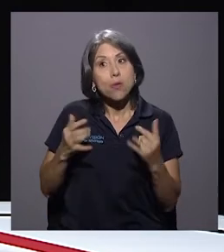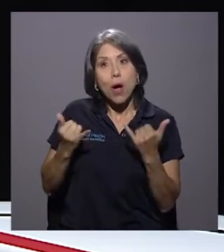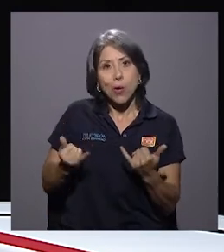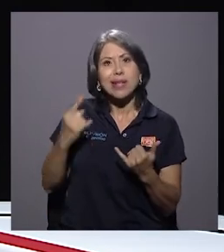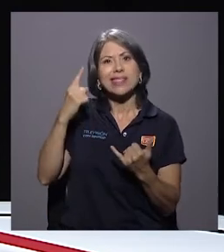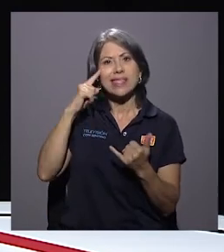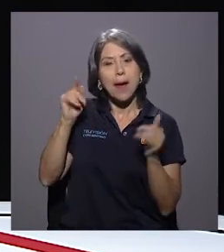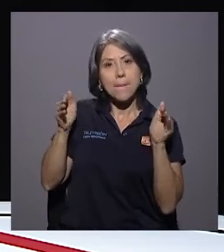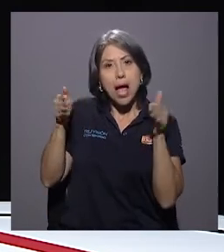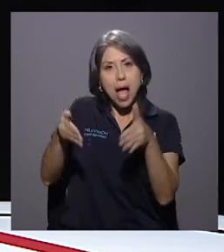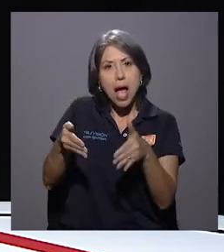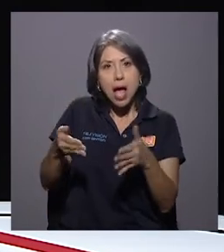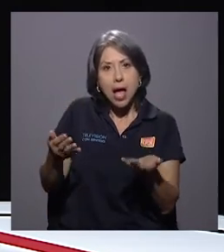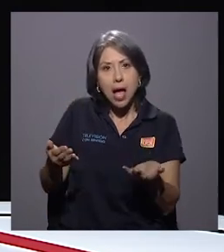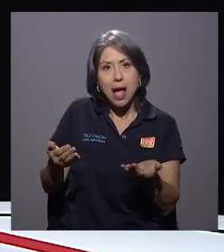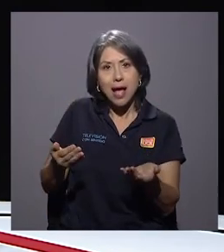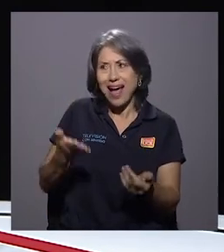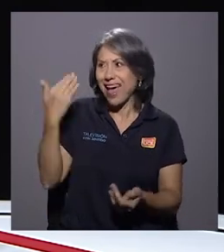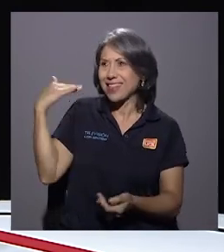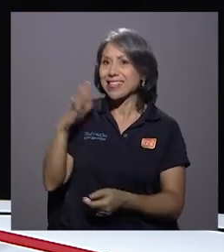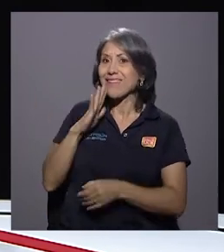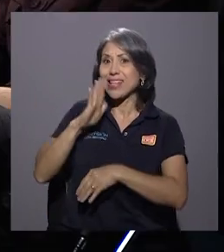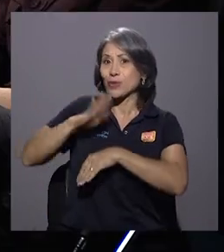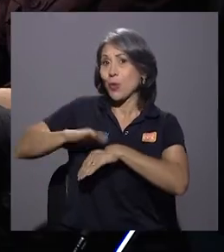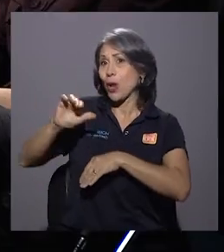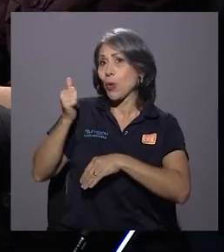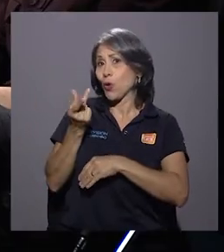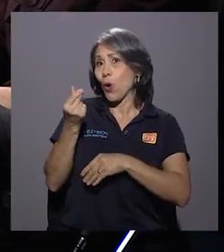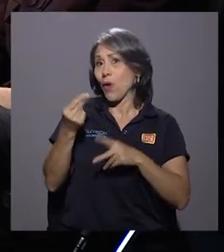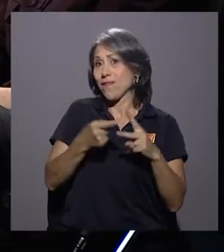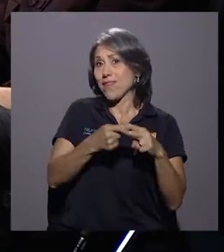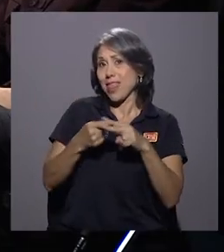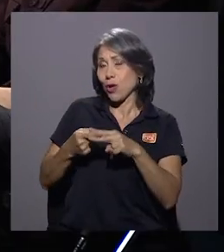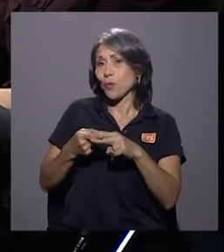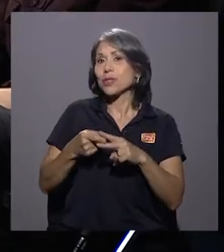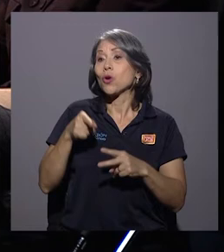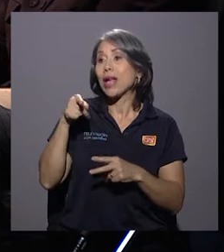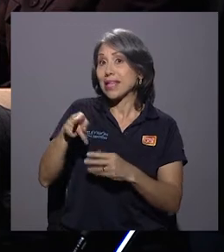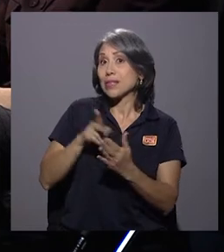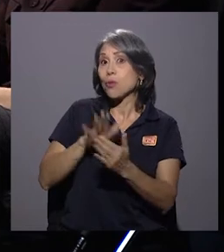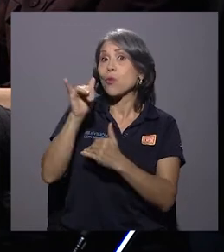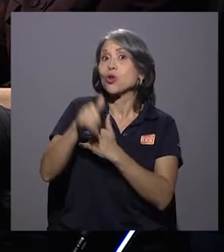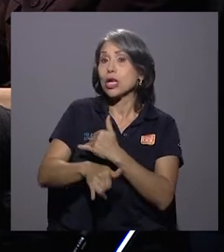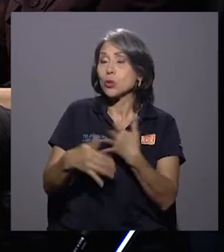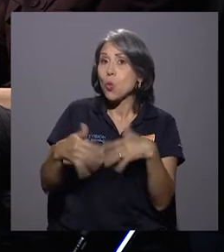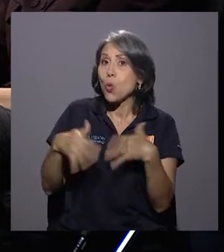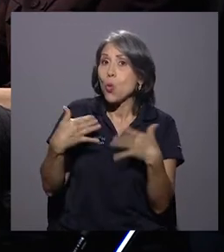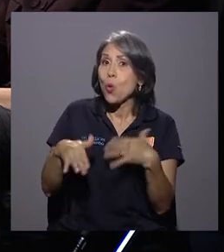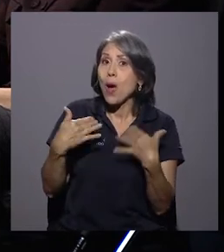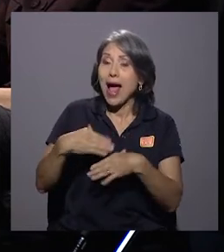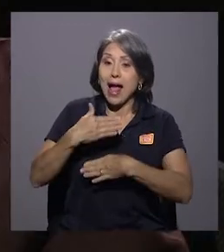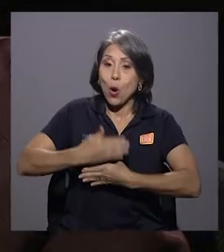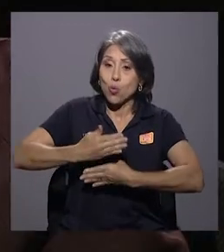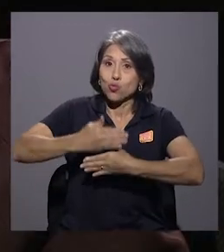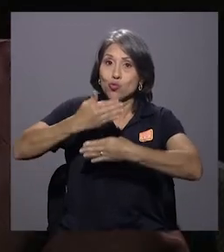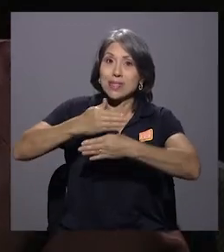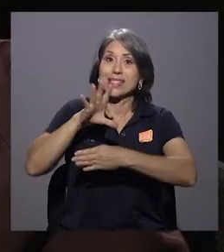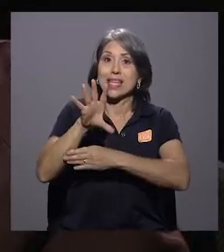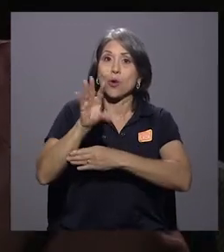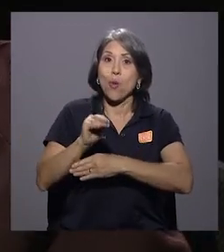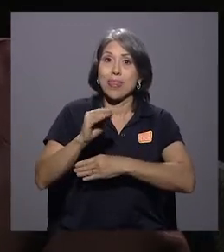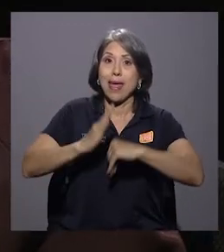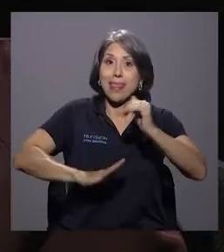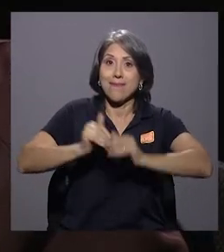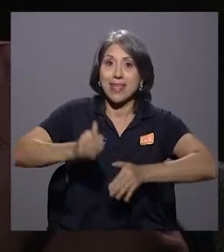apostando por, y cuando le hablé del otro fideicomiso, es que es un proyecto muy ambicioso de 50 edificaciones, pero